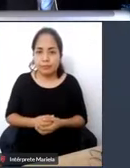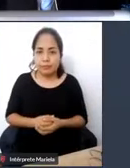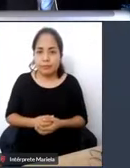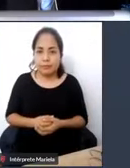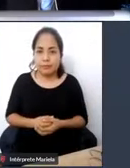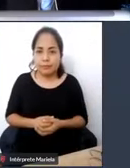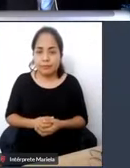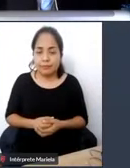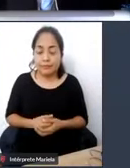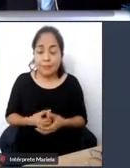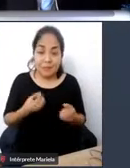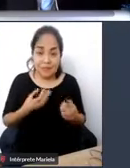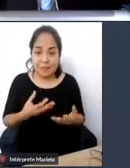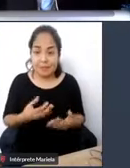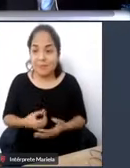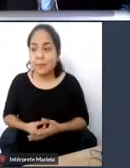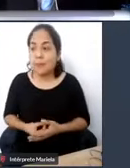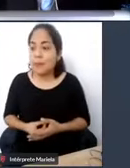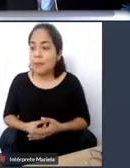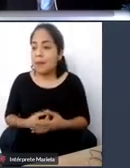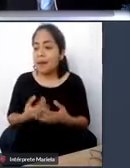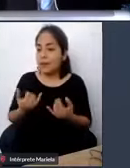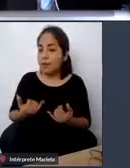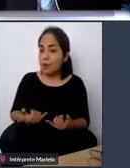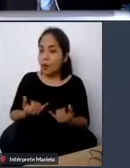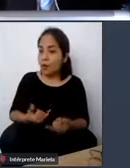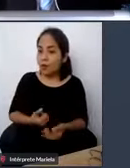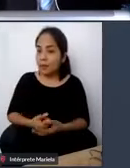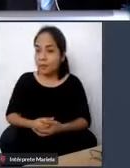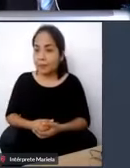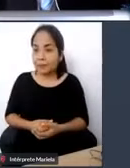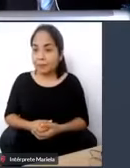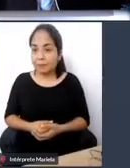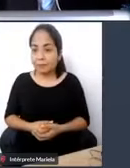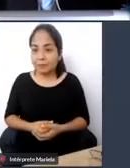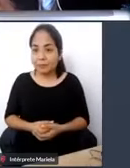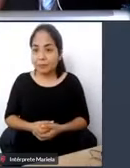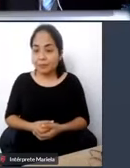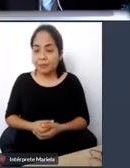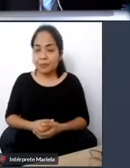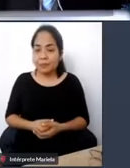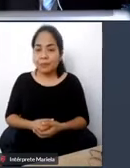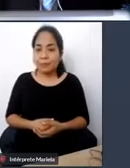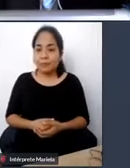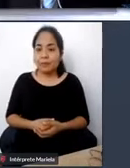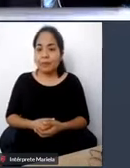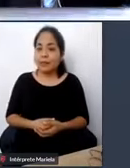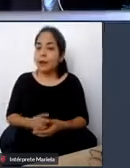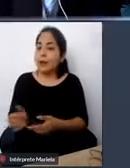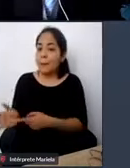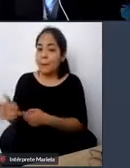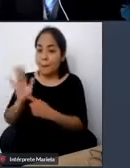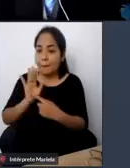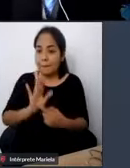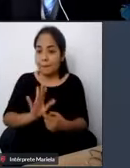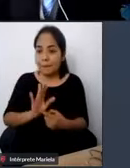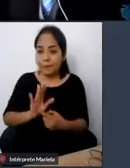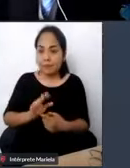gracias. Muy bien perfecto vamos a ir rápidamente sin más ni más a presentar a Fernando